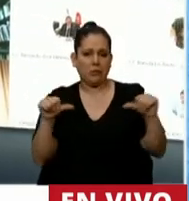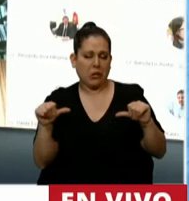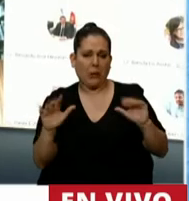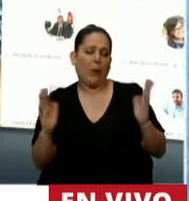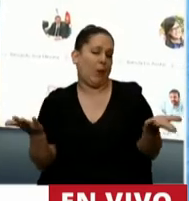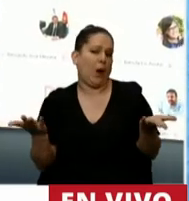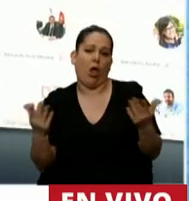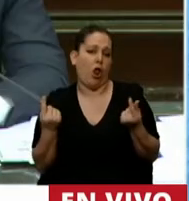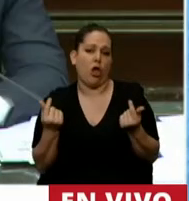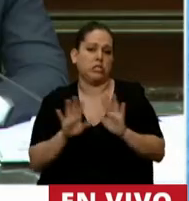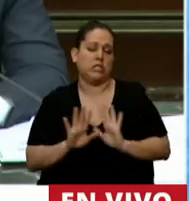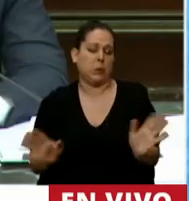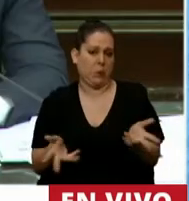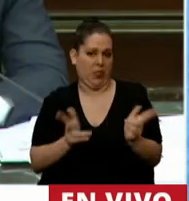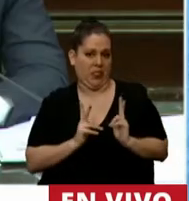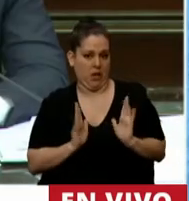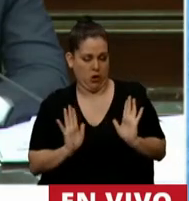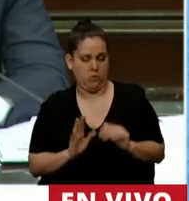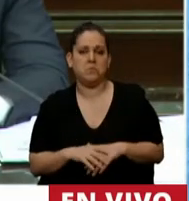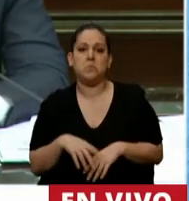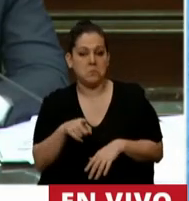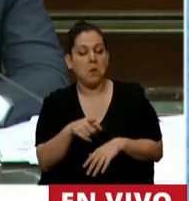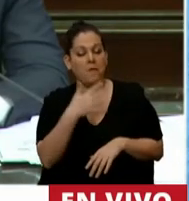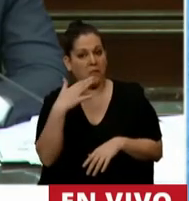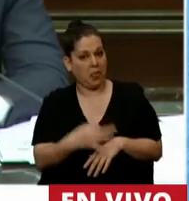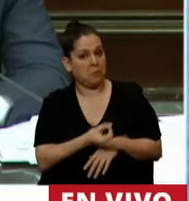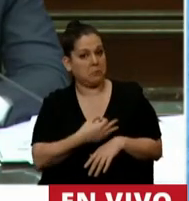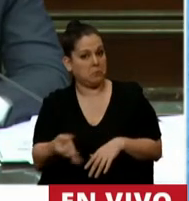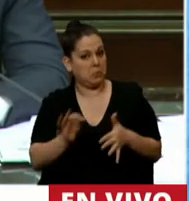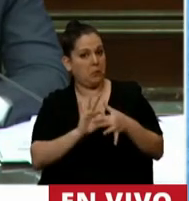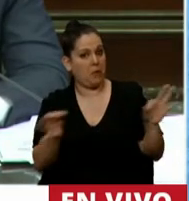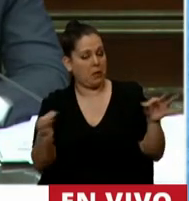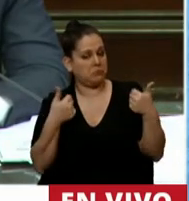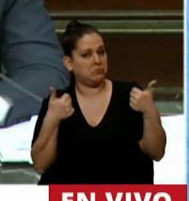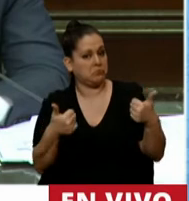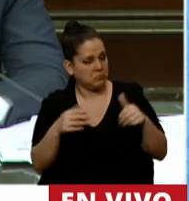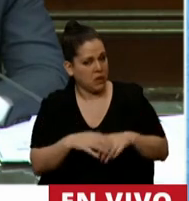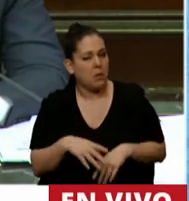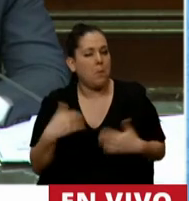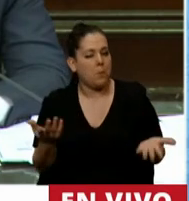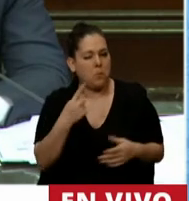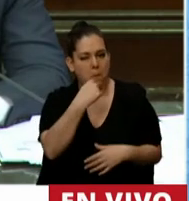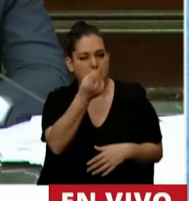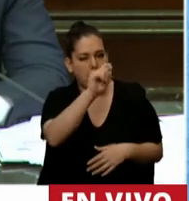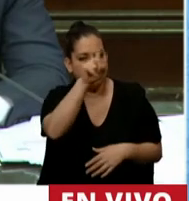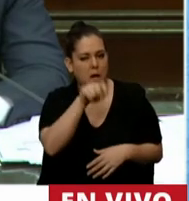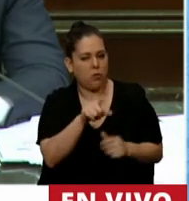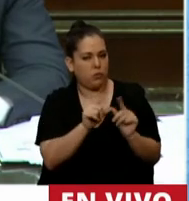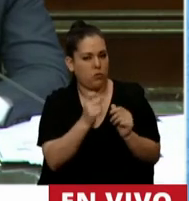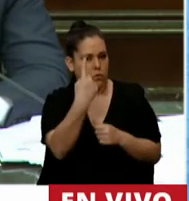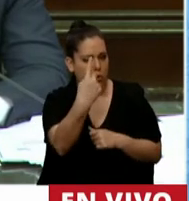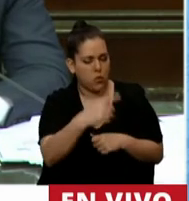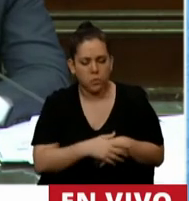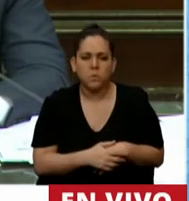entonces no sirve. Y la verdad yo estoy de acuerdo con ese concepto. Por eso mi primera pregunta es, ¿cómo